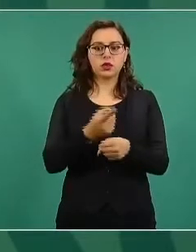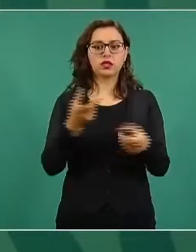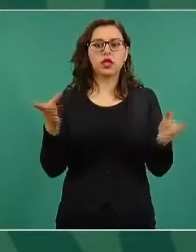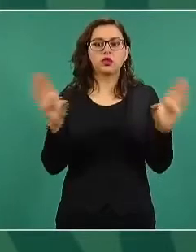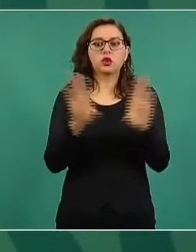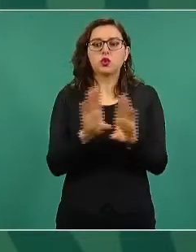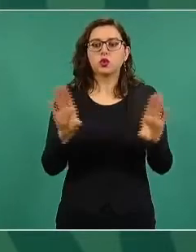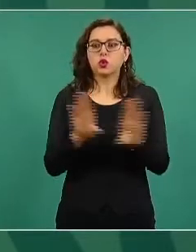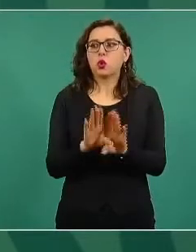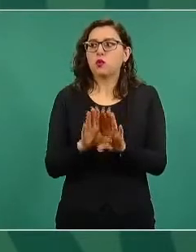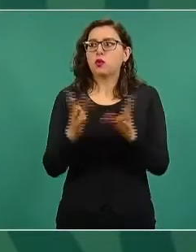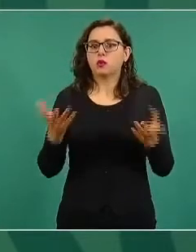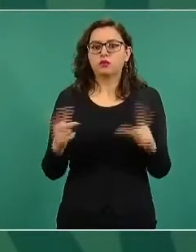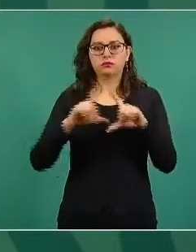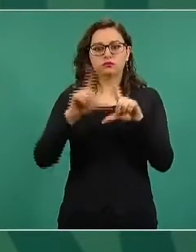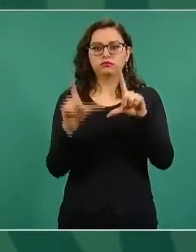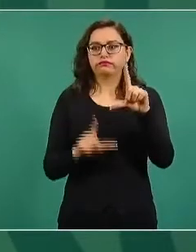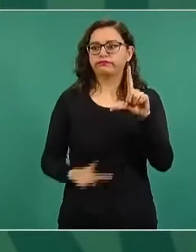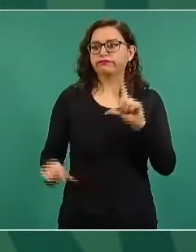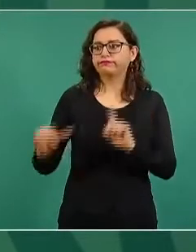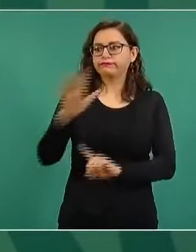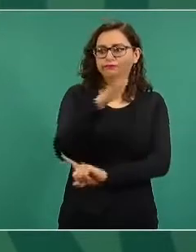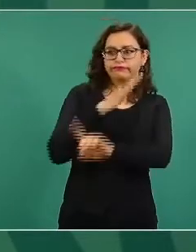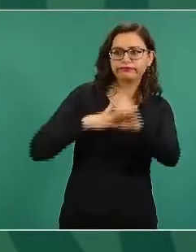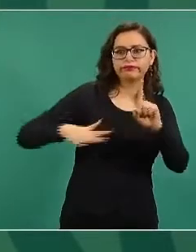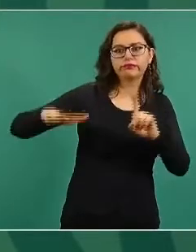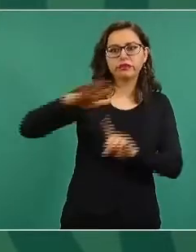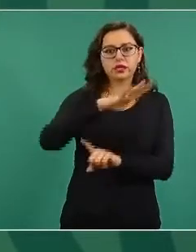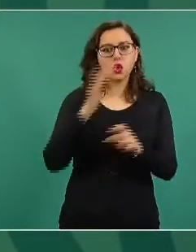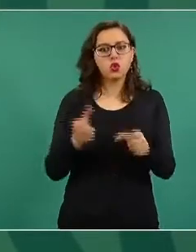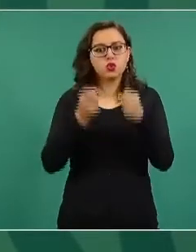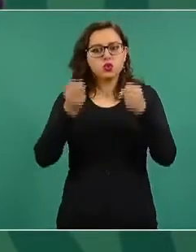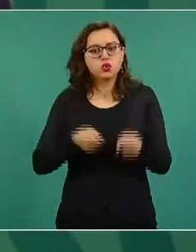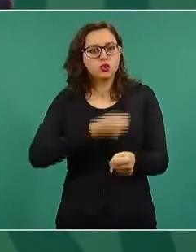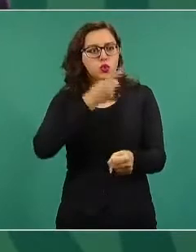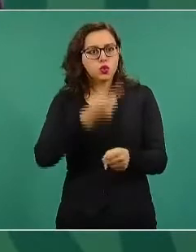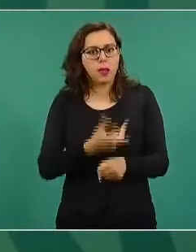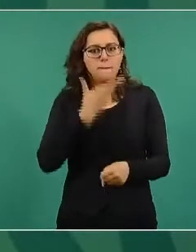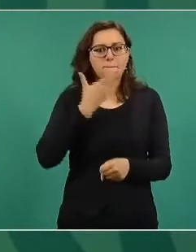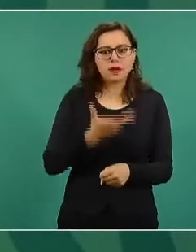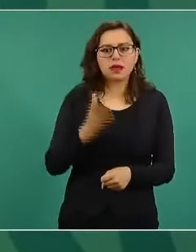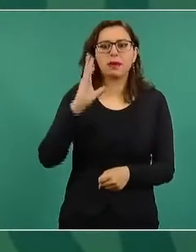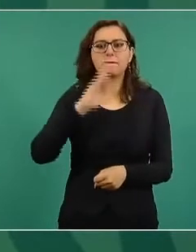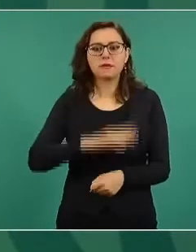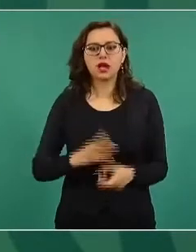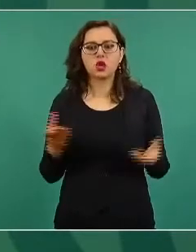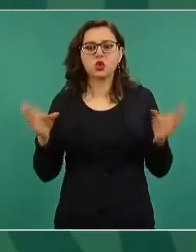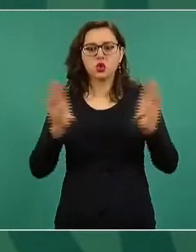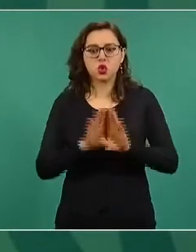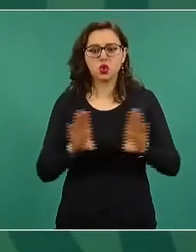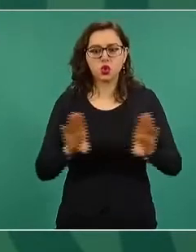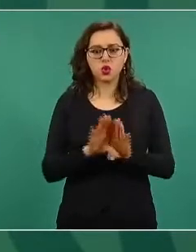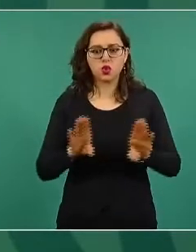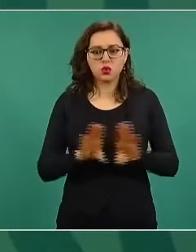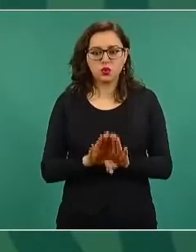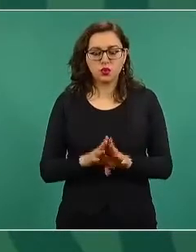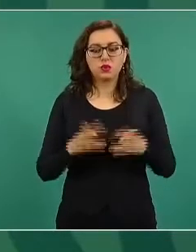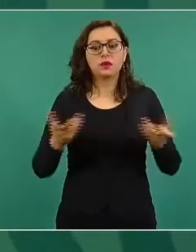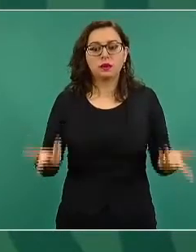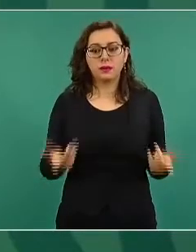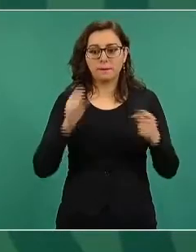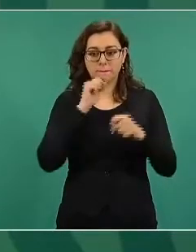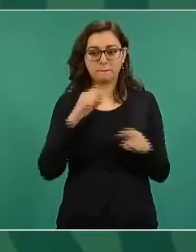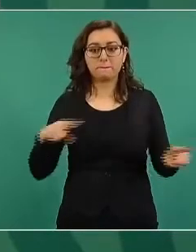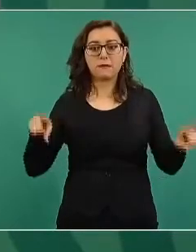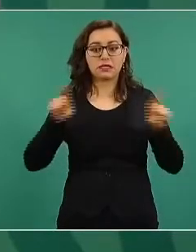la seguridad pública y lo que se ha venido logrando para conseguir la